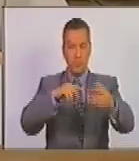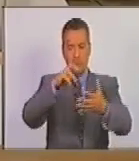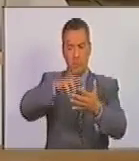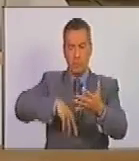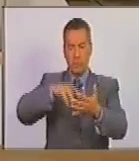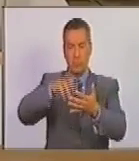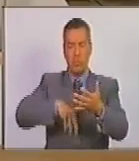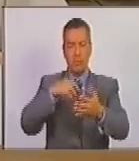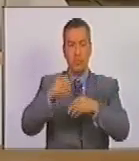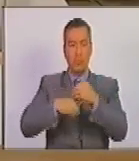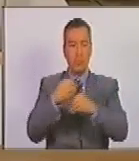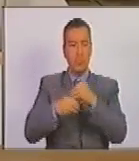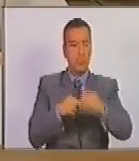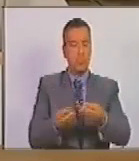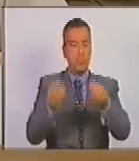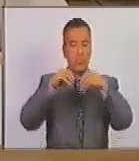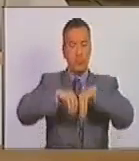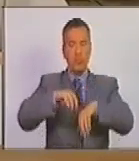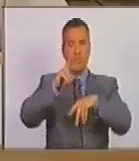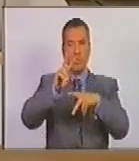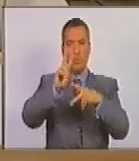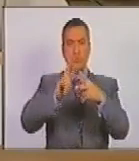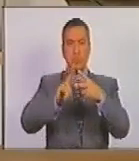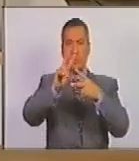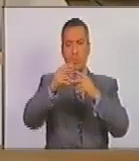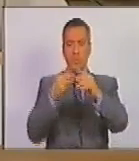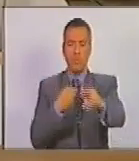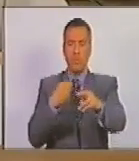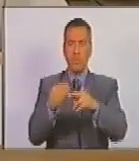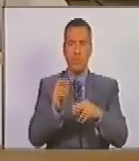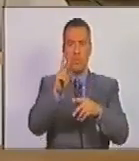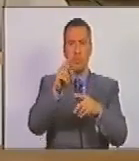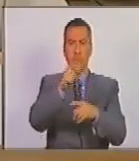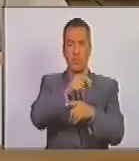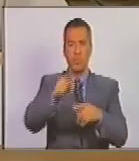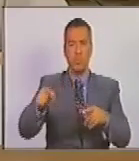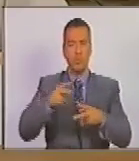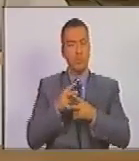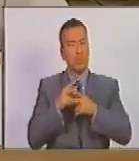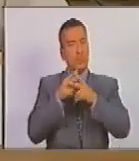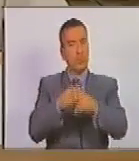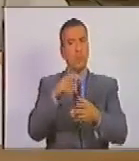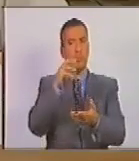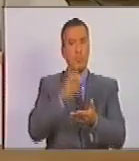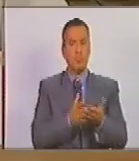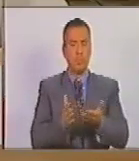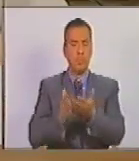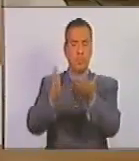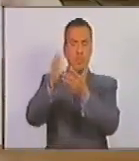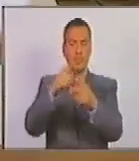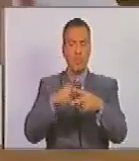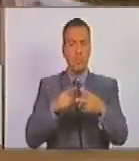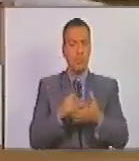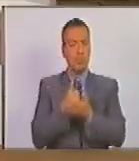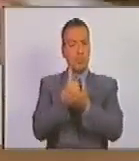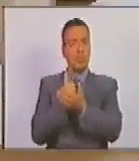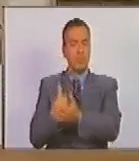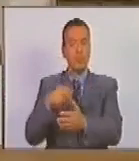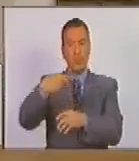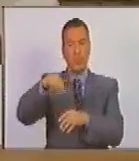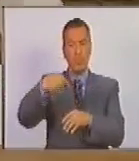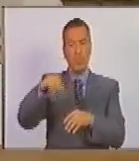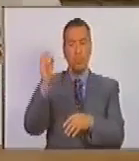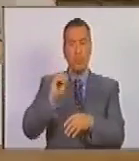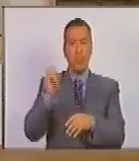forma o denominación acordada por las partes, cuando una persona preste sus servicios en favor de otra persona natural